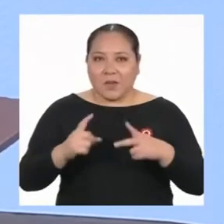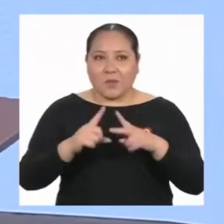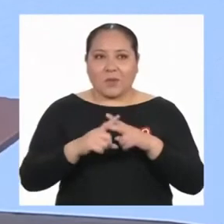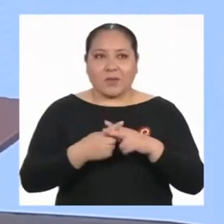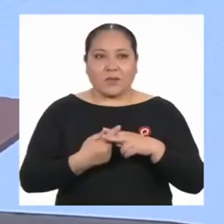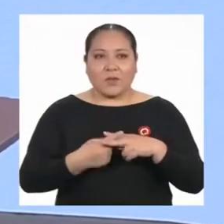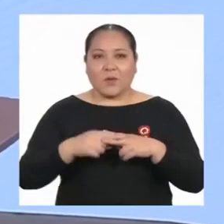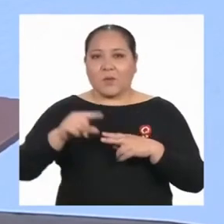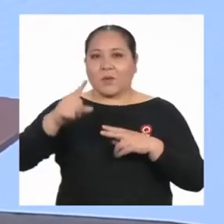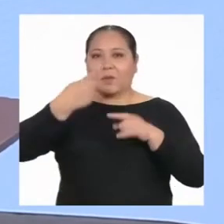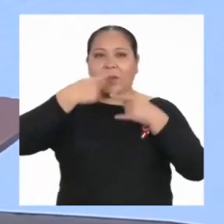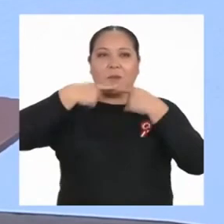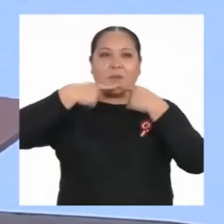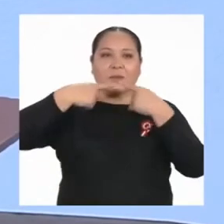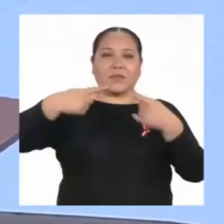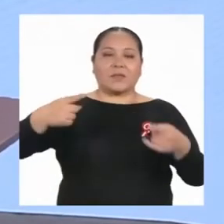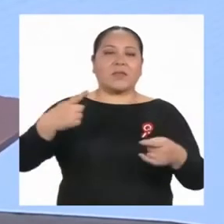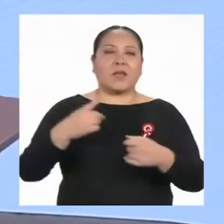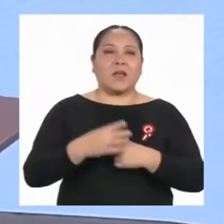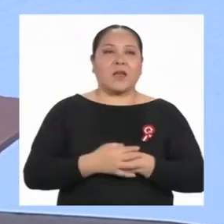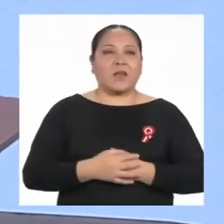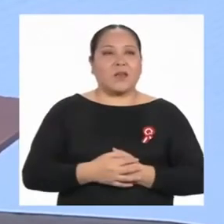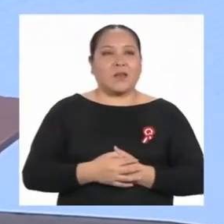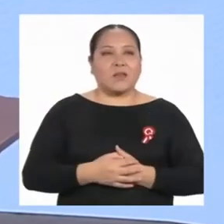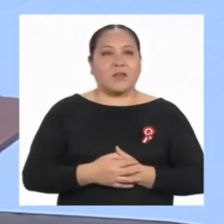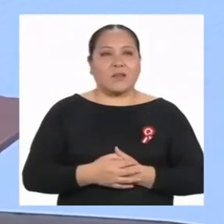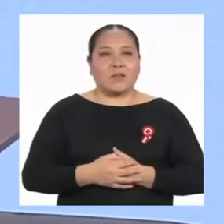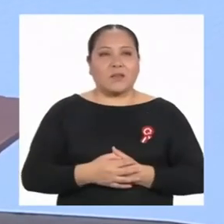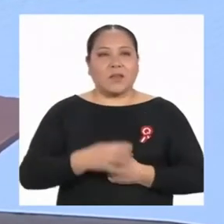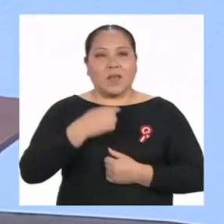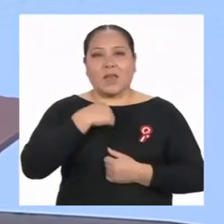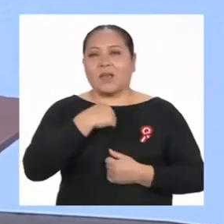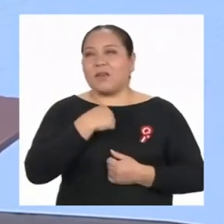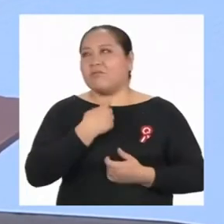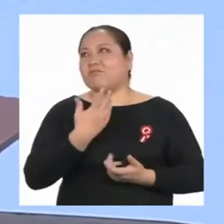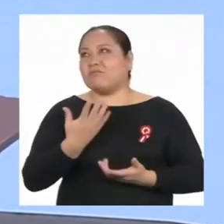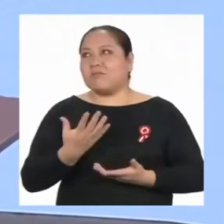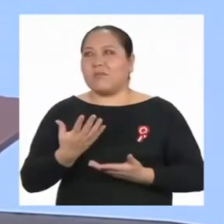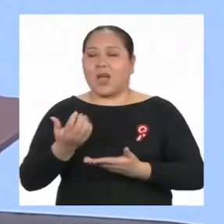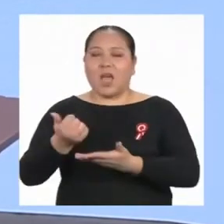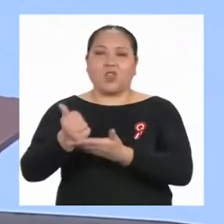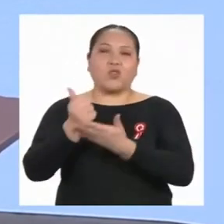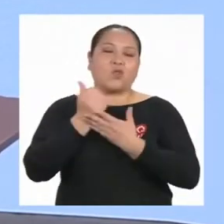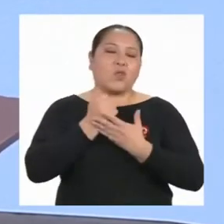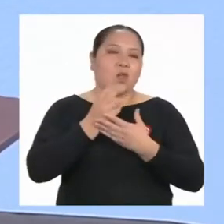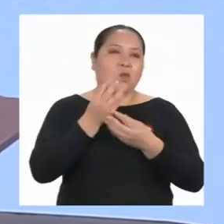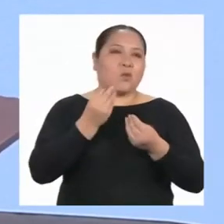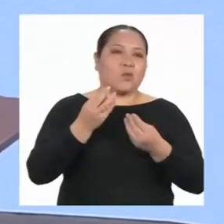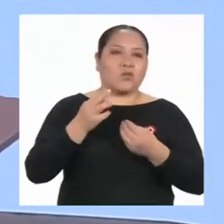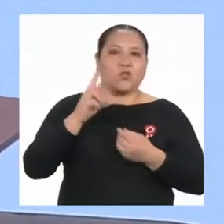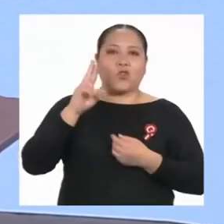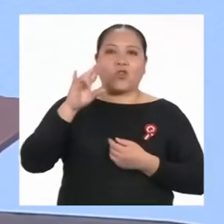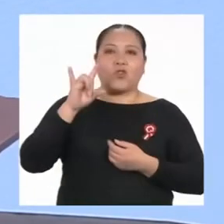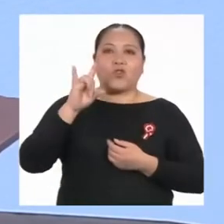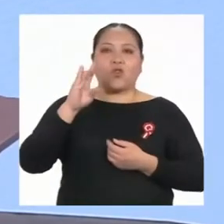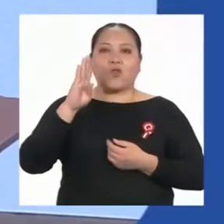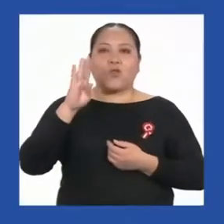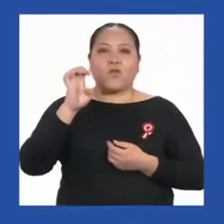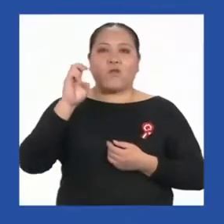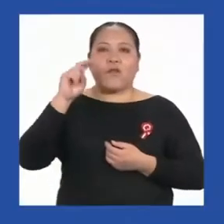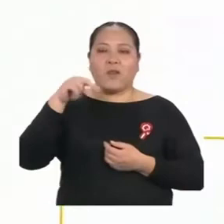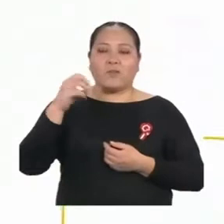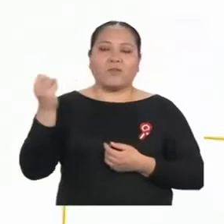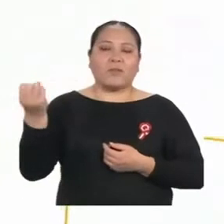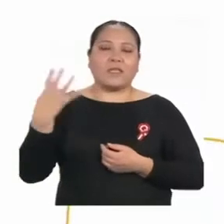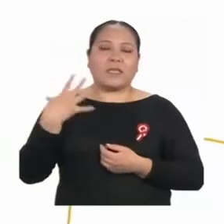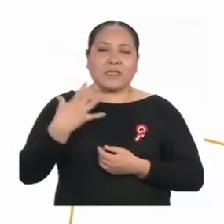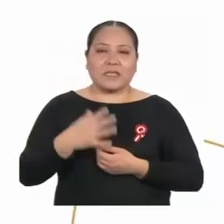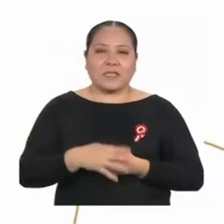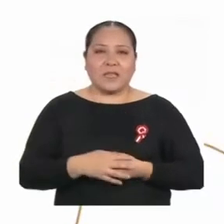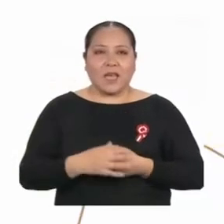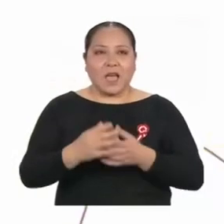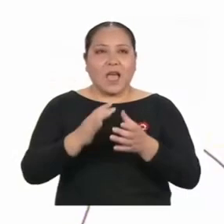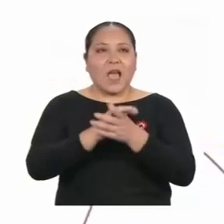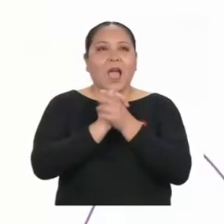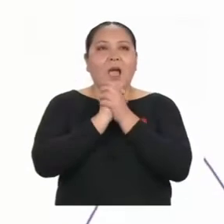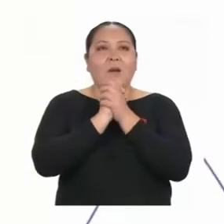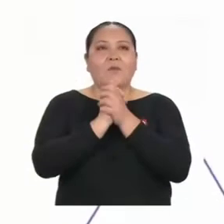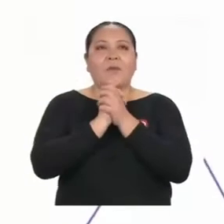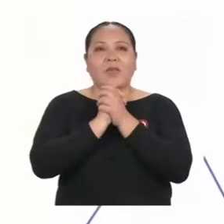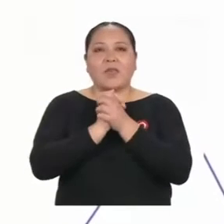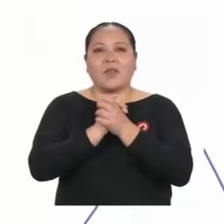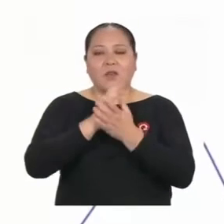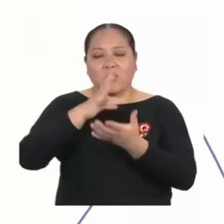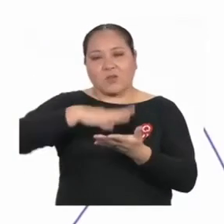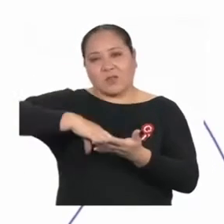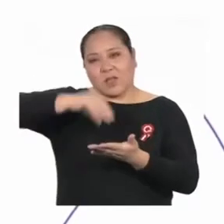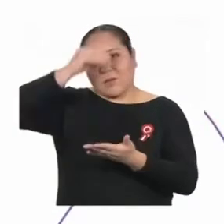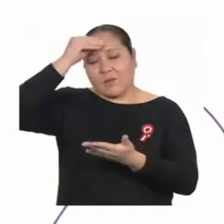primer mensaje que me ha resultado muy inspirador. Es de Rubén y dice así. Queridos amigos de